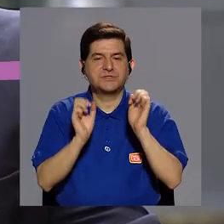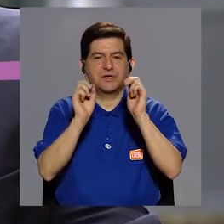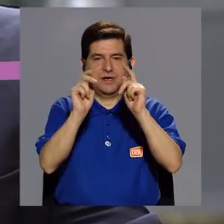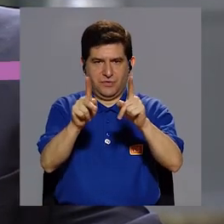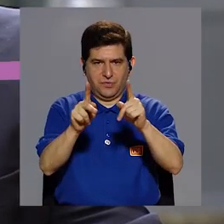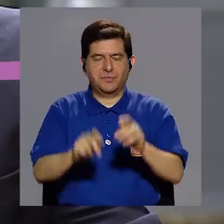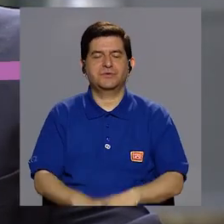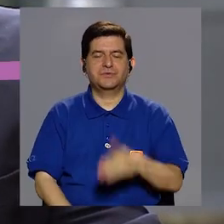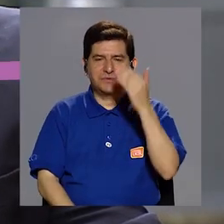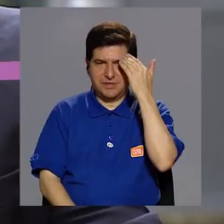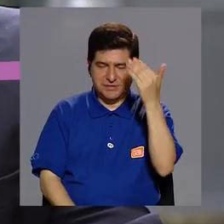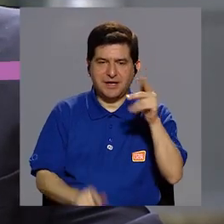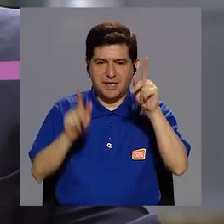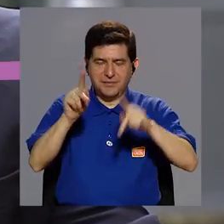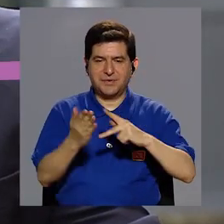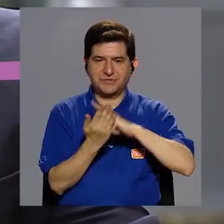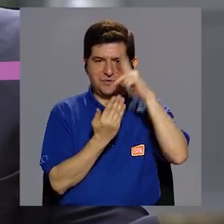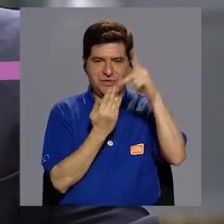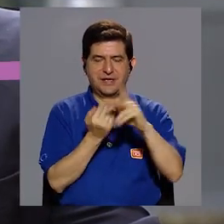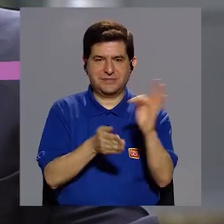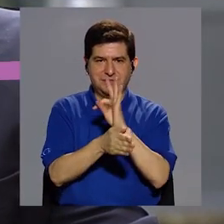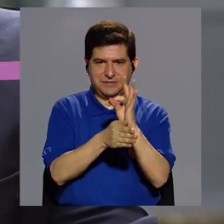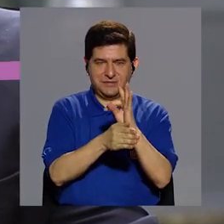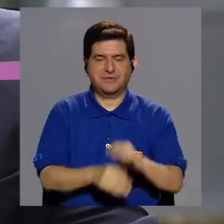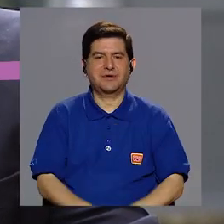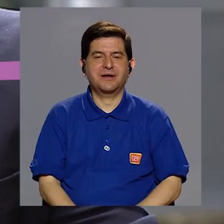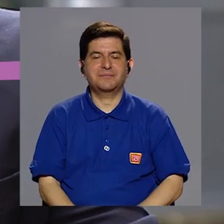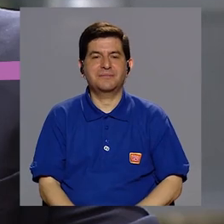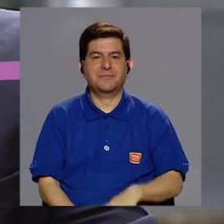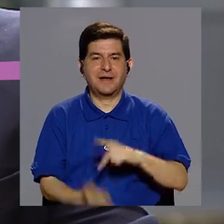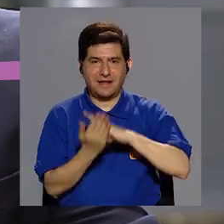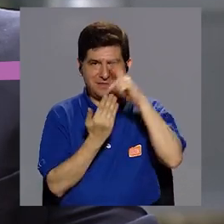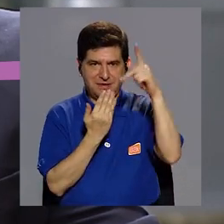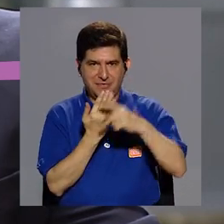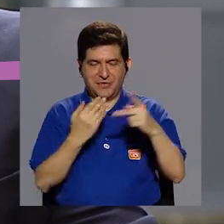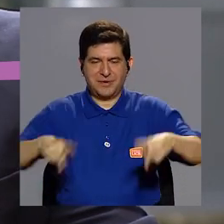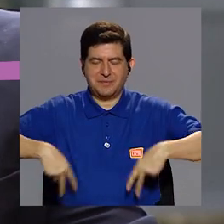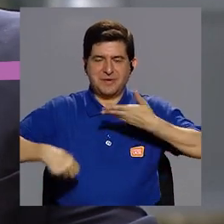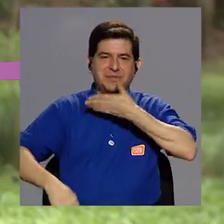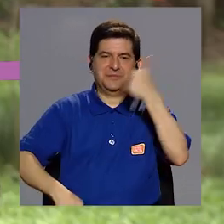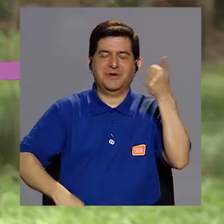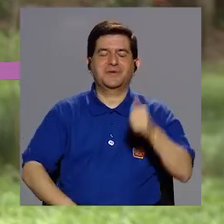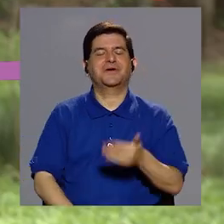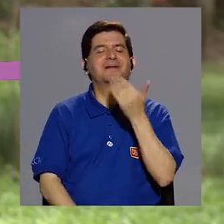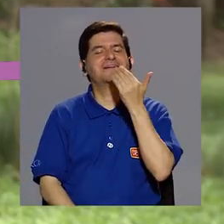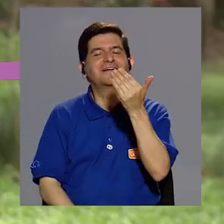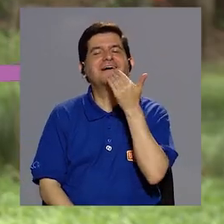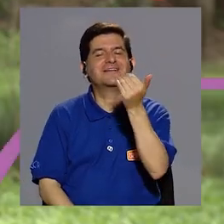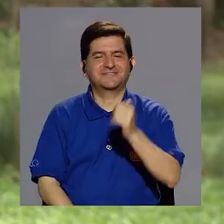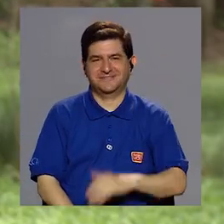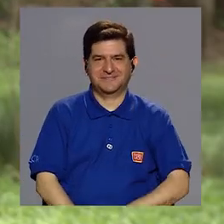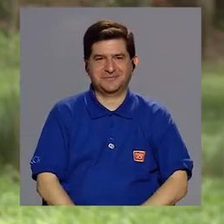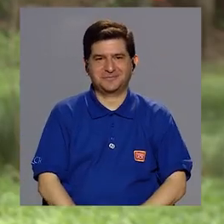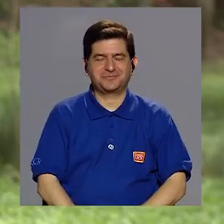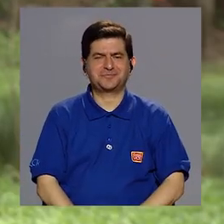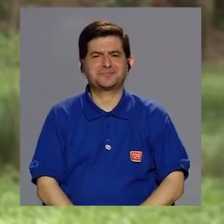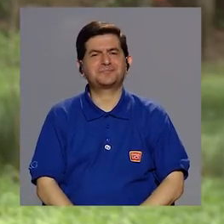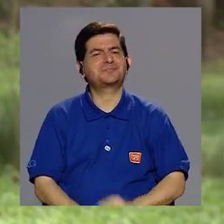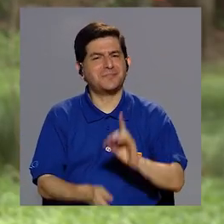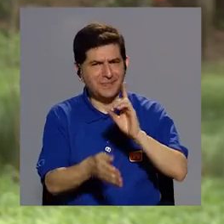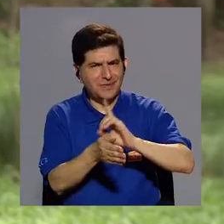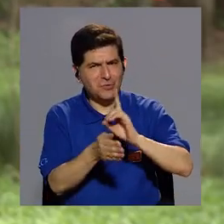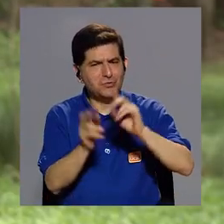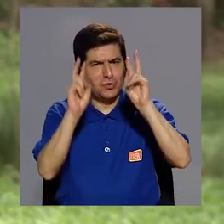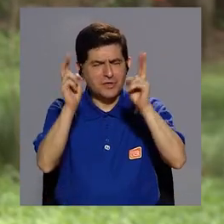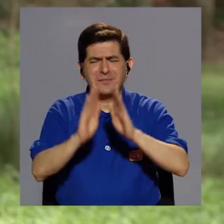para saludar a los televidentes de la revista Vivir Mejor. Muchísimas gracias. Doctor,